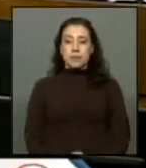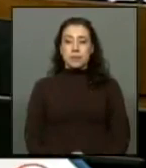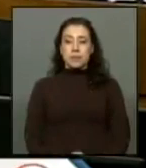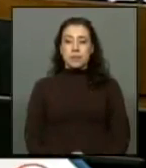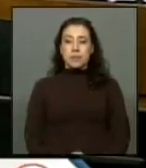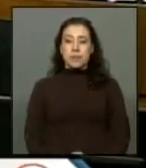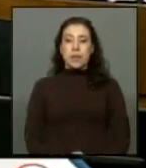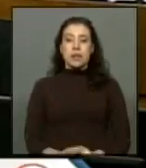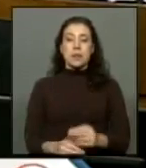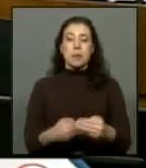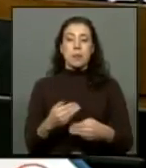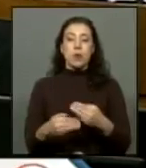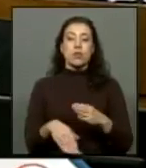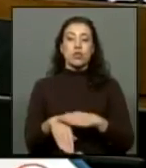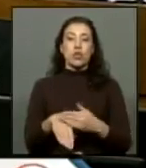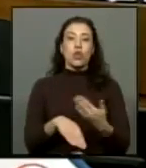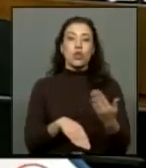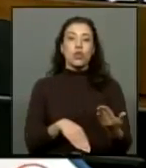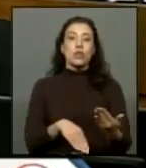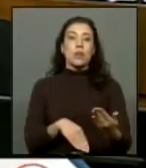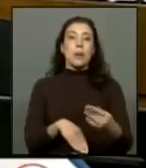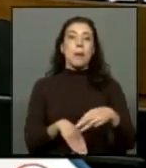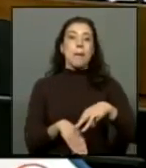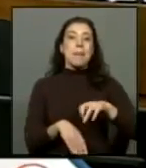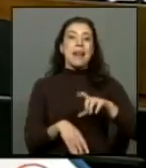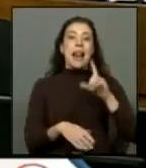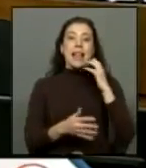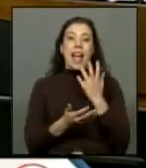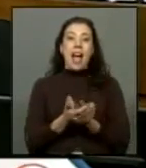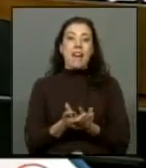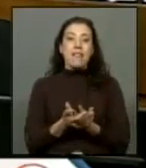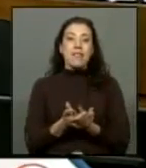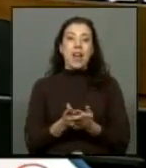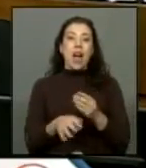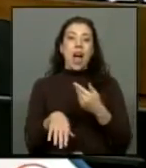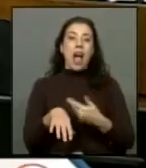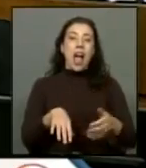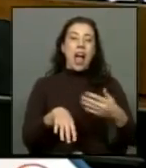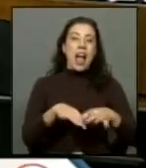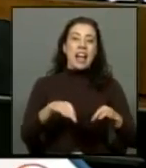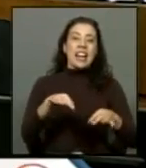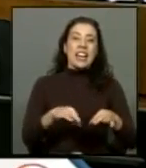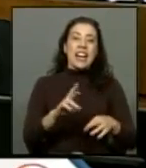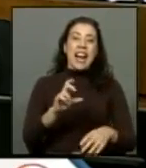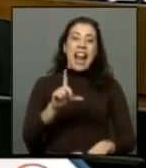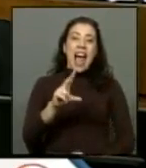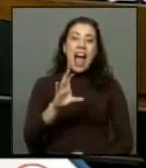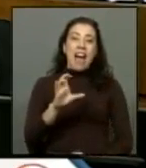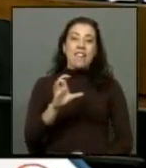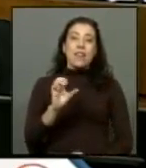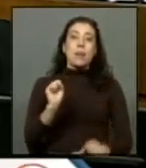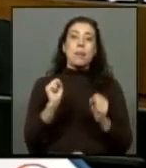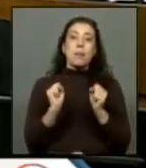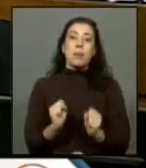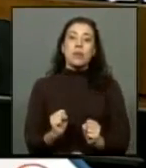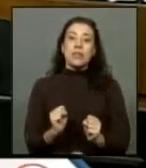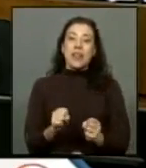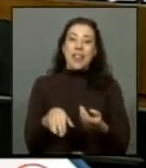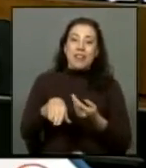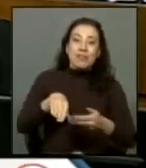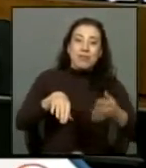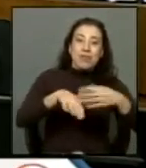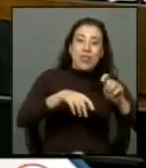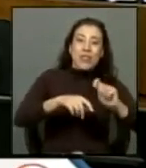implicar el proceso de concesión de sustancias minerales presentes en los relaves a modo de abrir la posibilidad a que los relaves que se